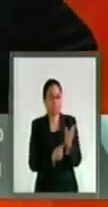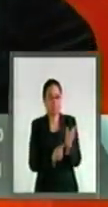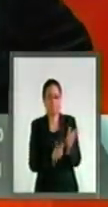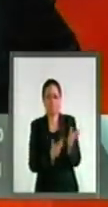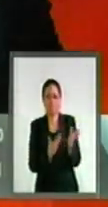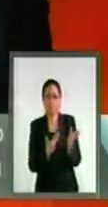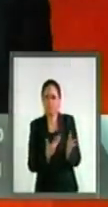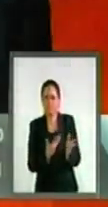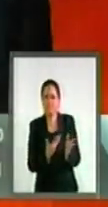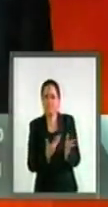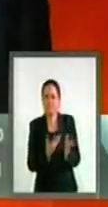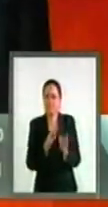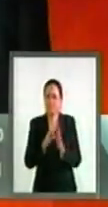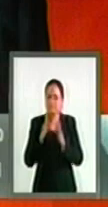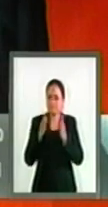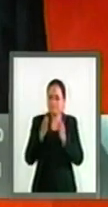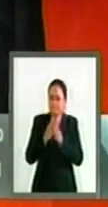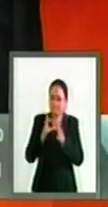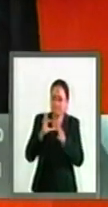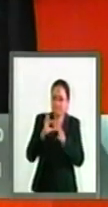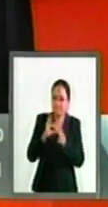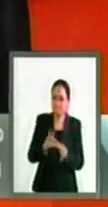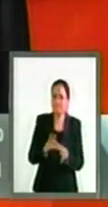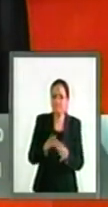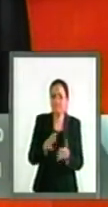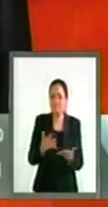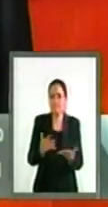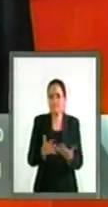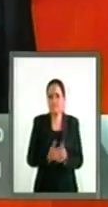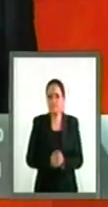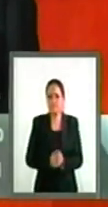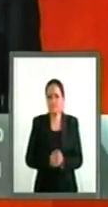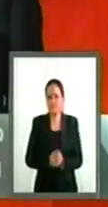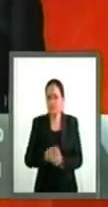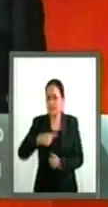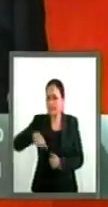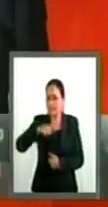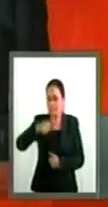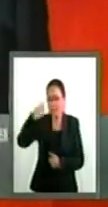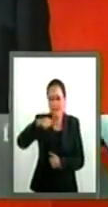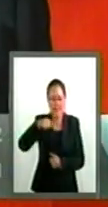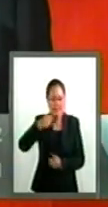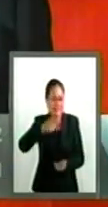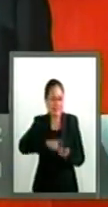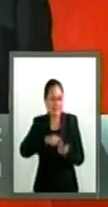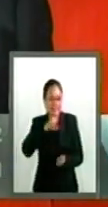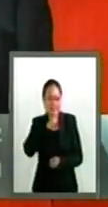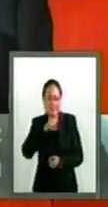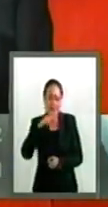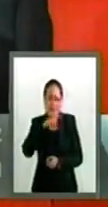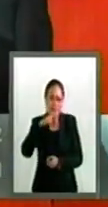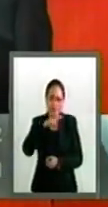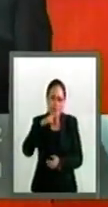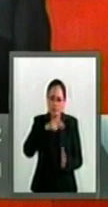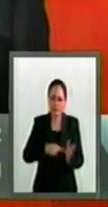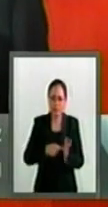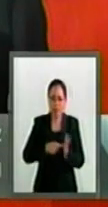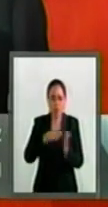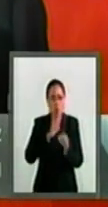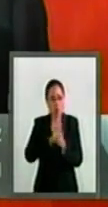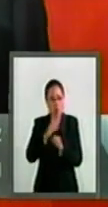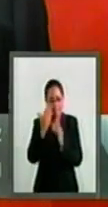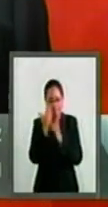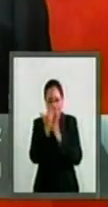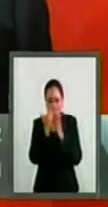de eficiencia en el trabajo parlamentario los lineamientos